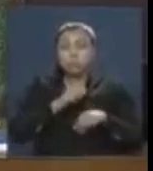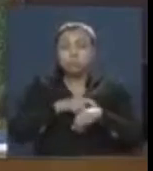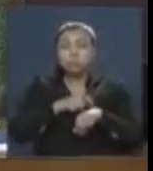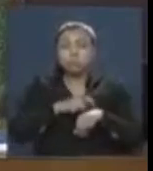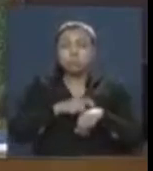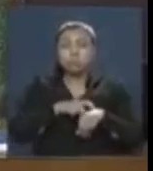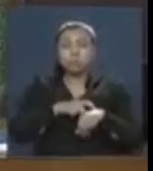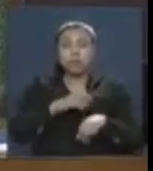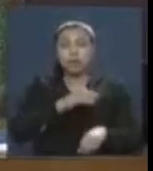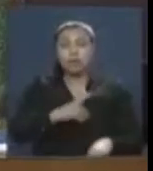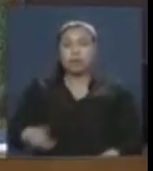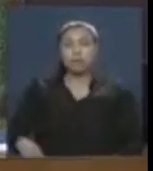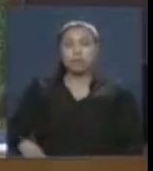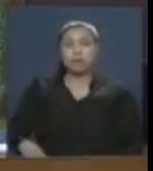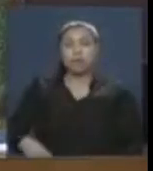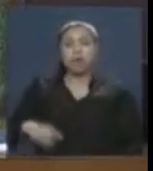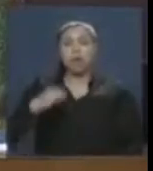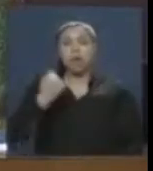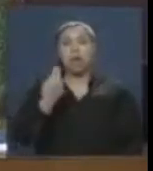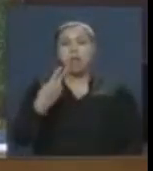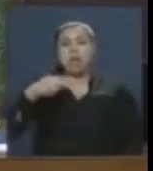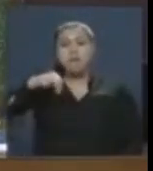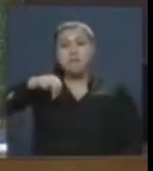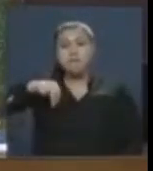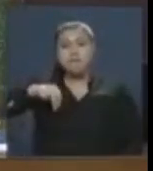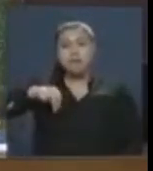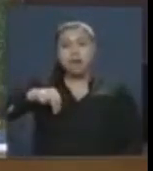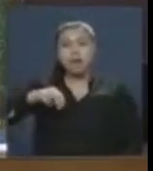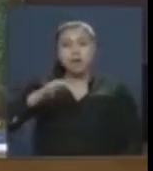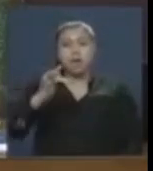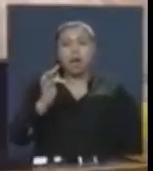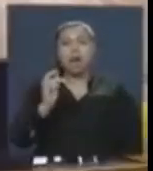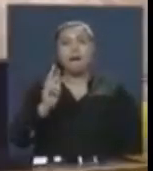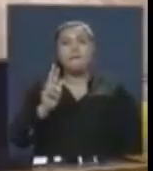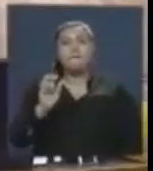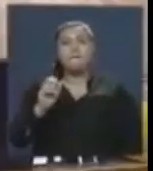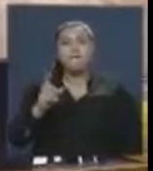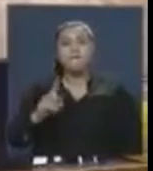El diputado Iván Flores. Tiene la palabra el diputado.